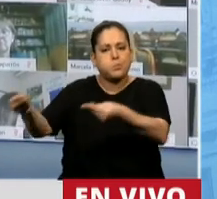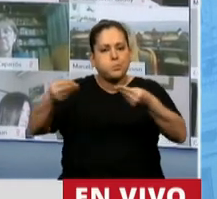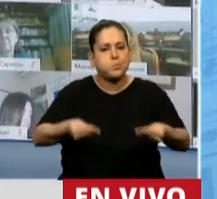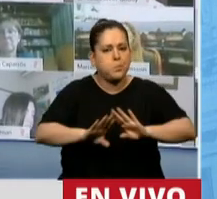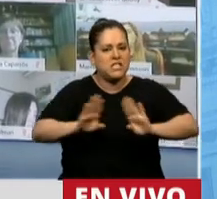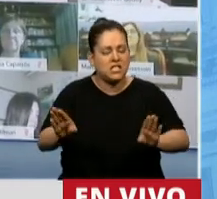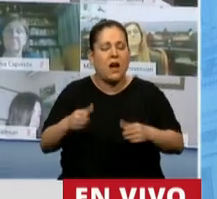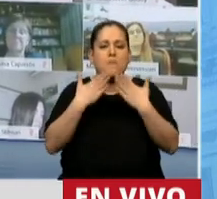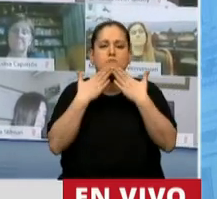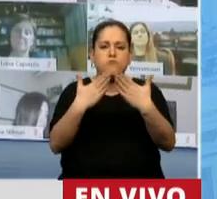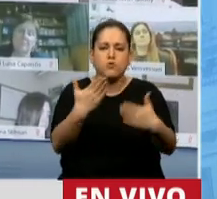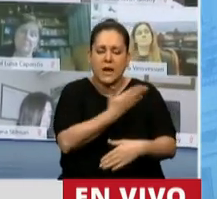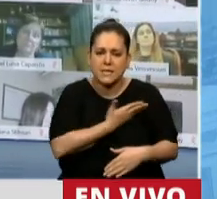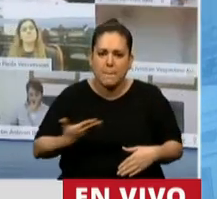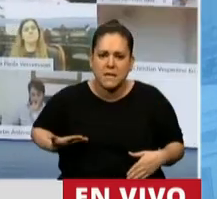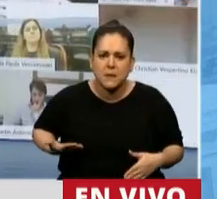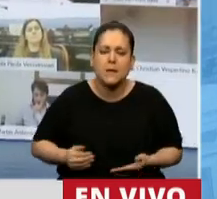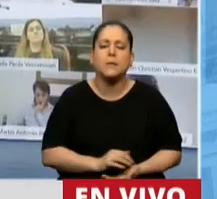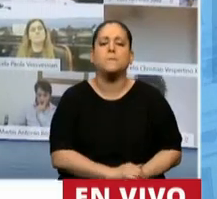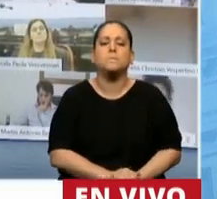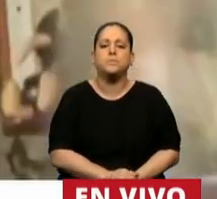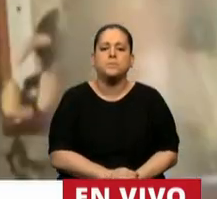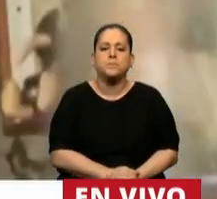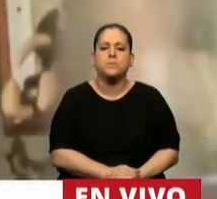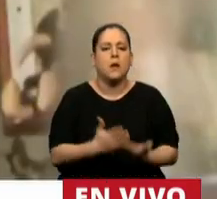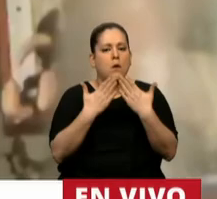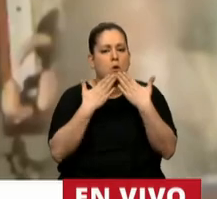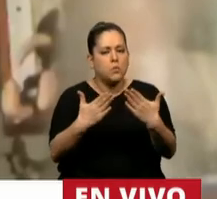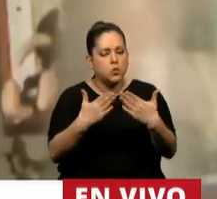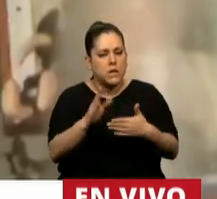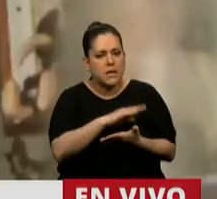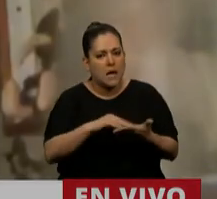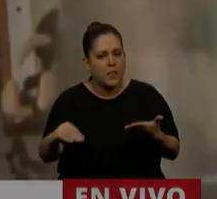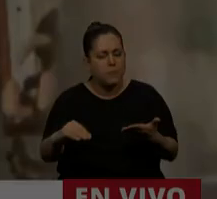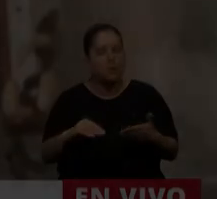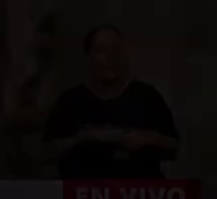Muchas gracias, señor Presidente. Muchas gracias, diputado Valdés.